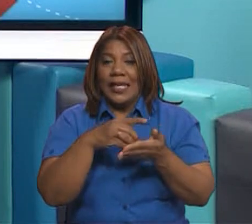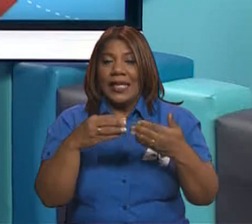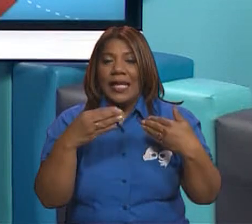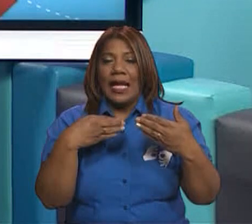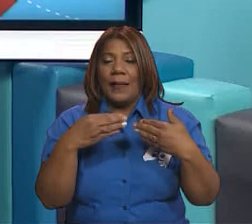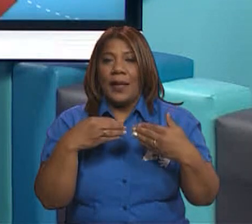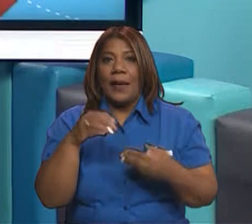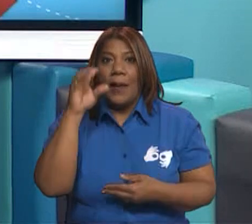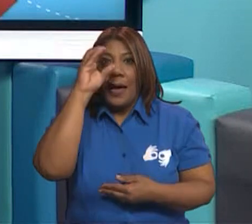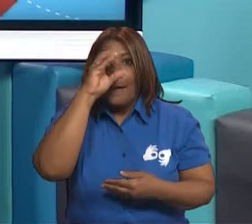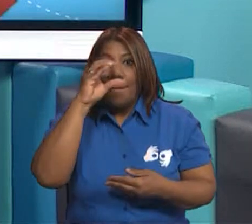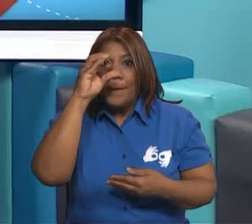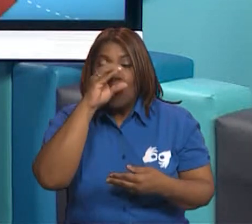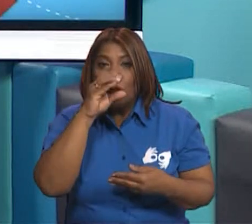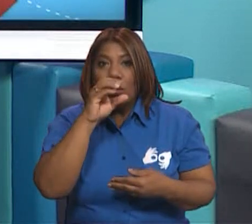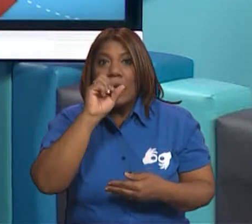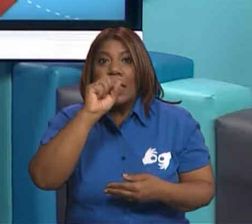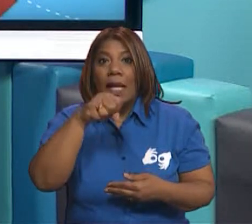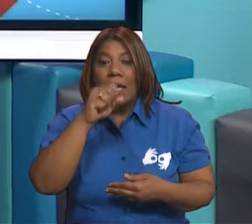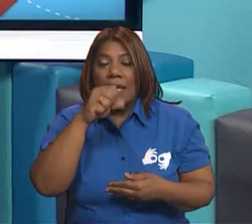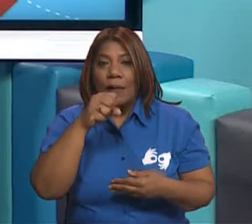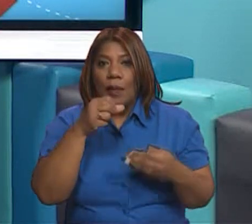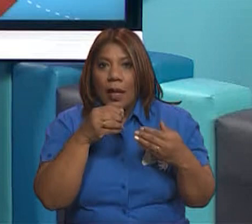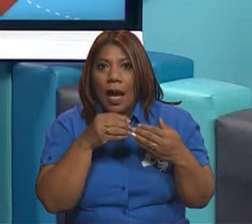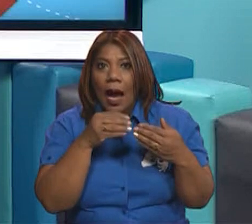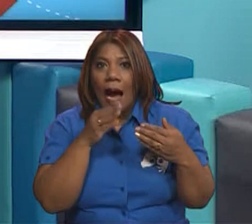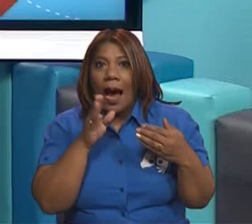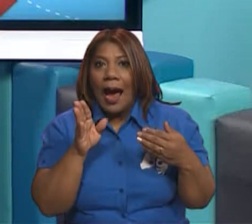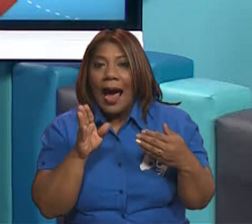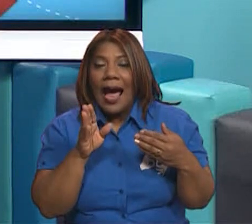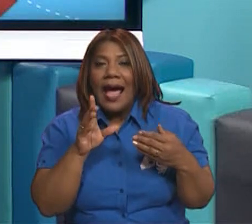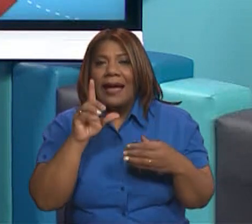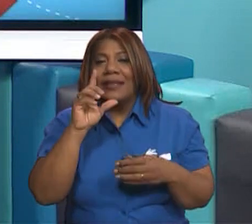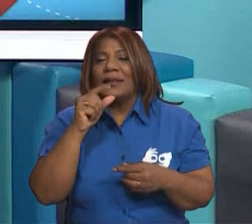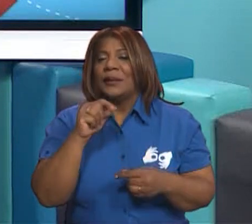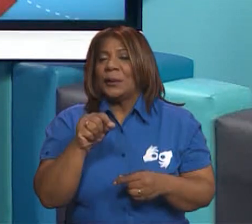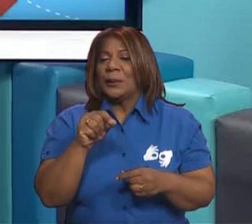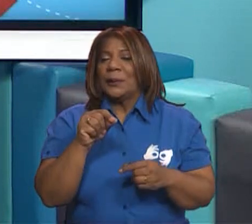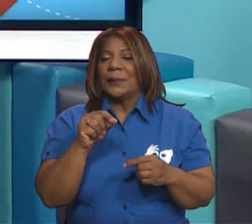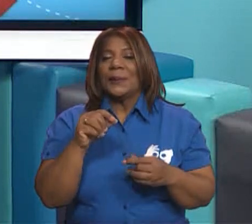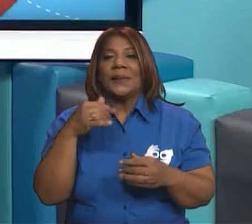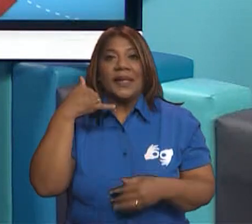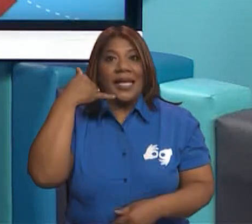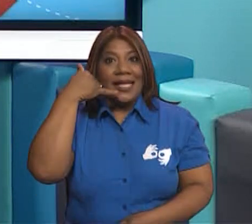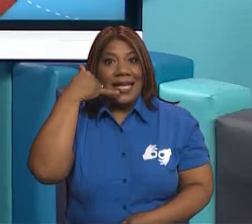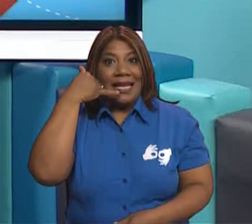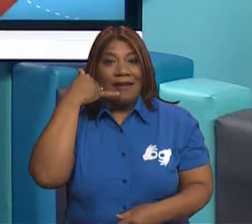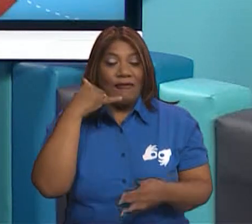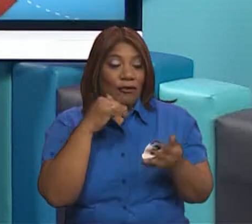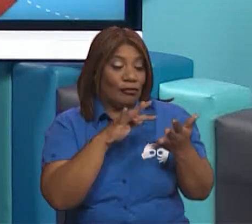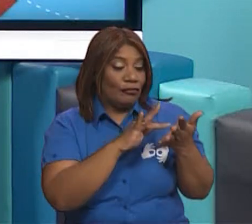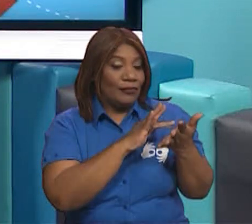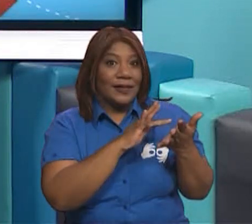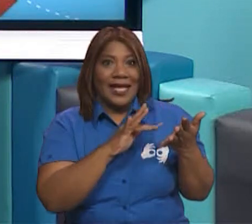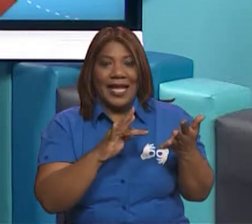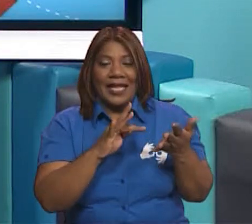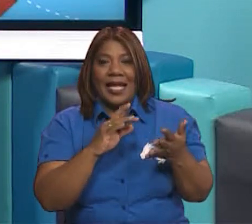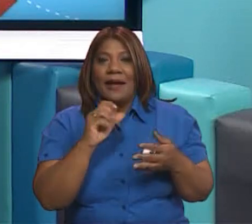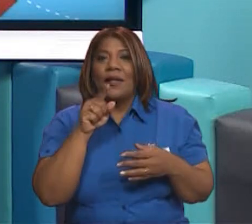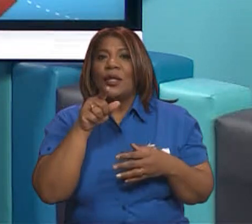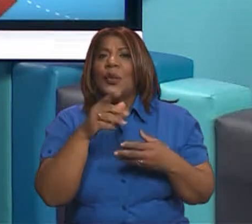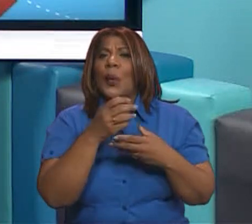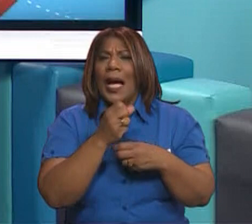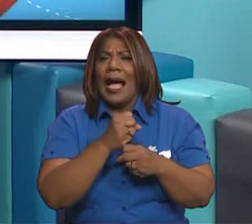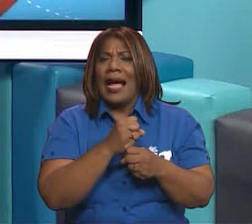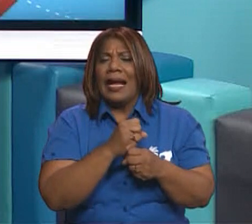con sus familias si cuentan con algún dispositivo. Pero si no, no pasa nada. Ustedes pueden elaborar estas figuras y realizar la